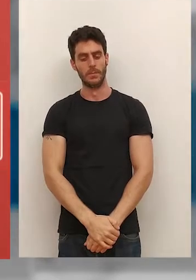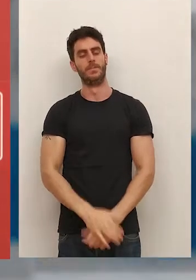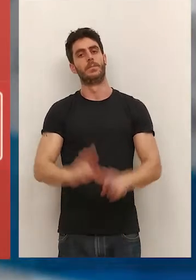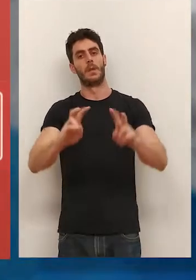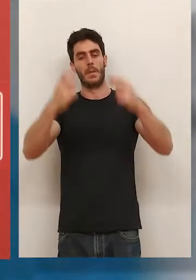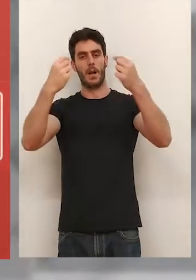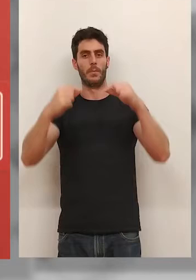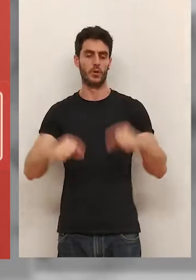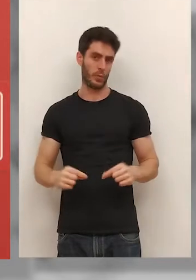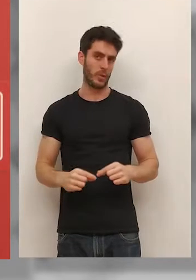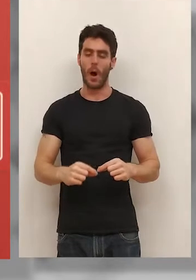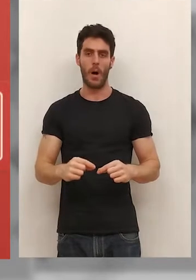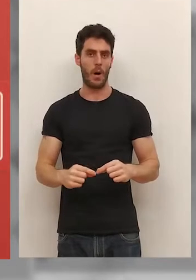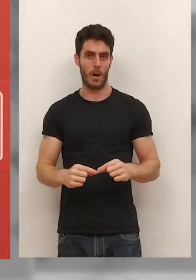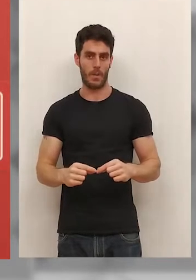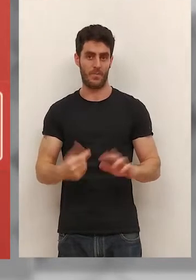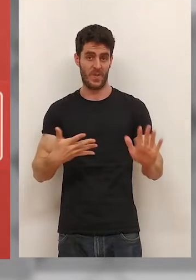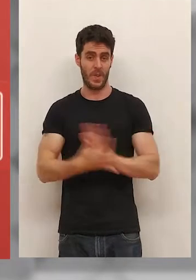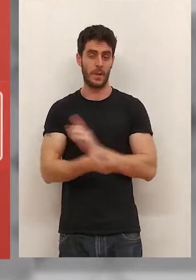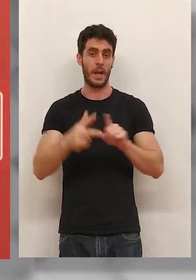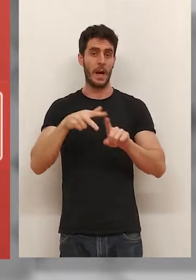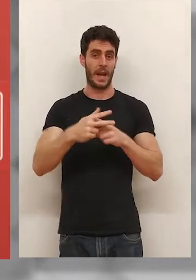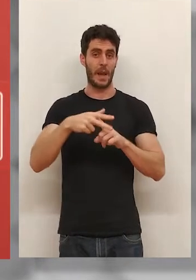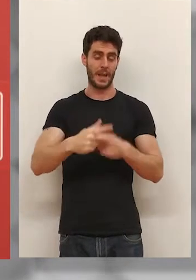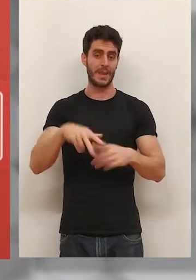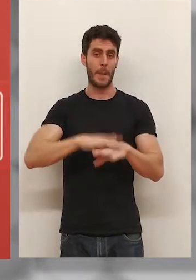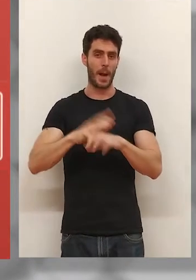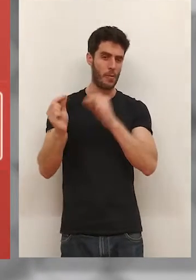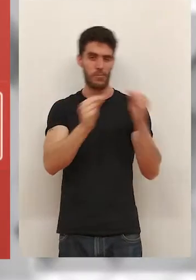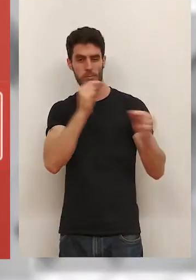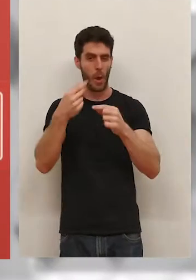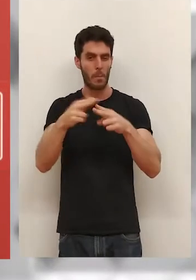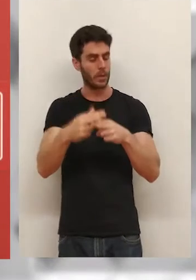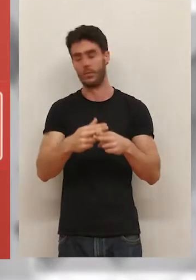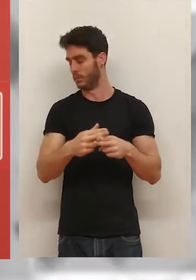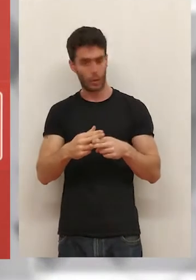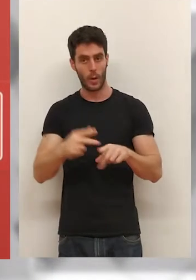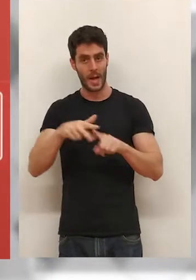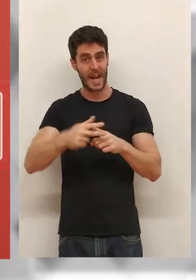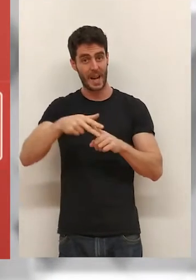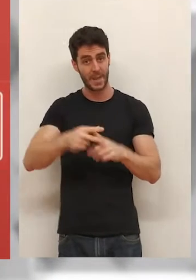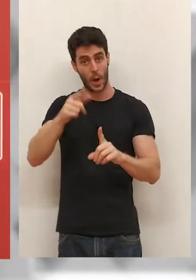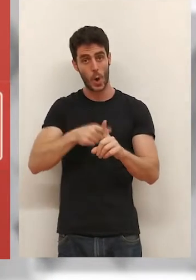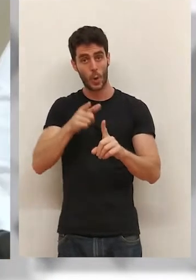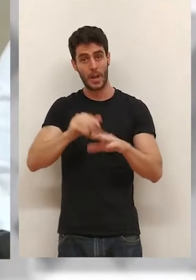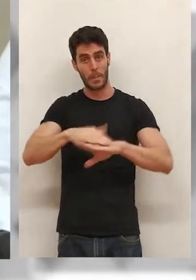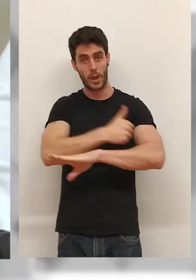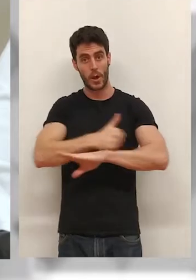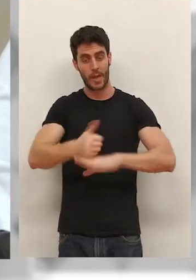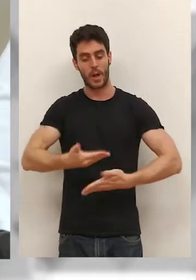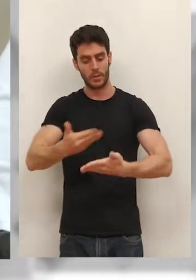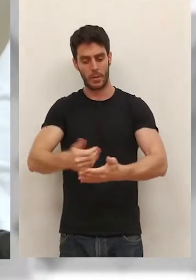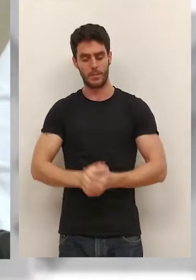Los presupuestos no pueden convertirse en una herramienta para la disputa política, tienen que ser una herramienta útil al servicio de la ciudadanía.